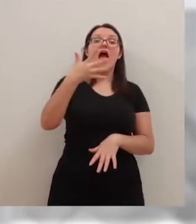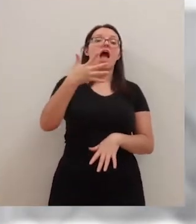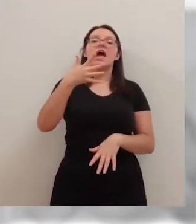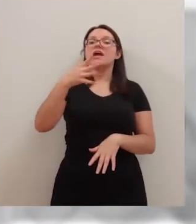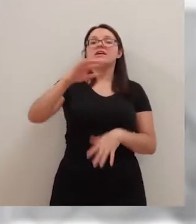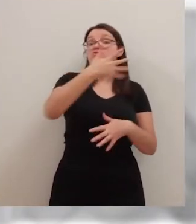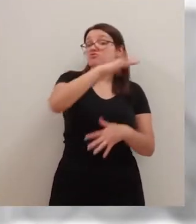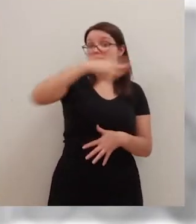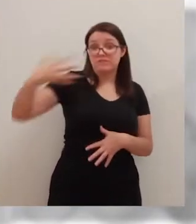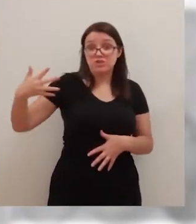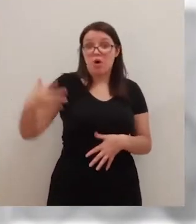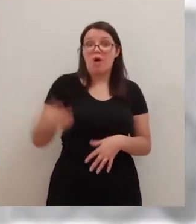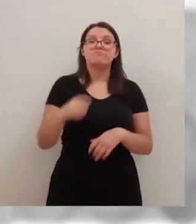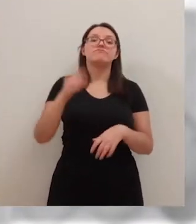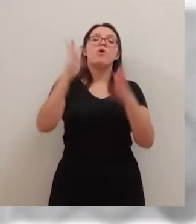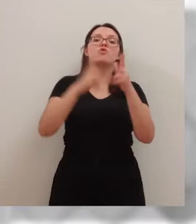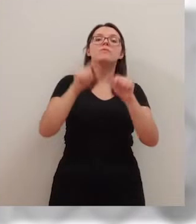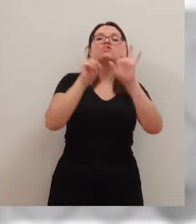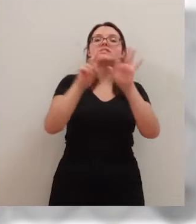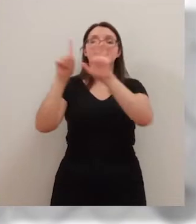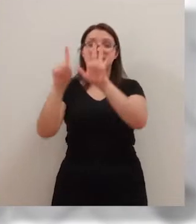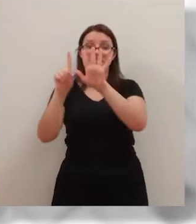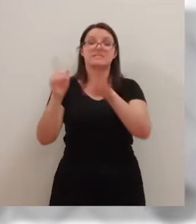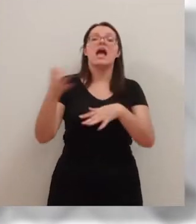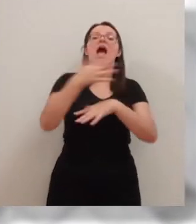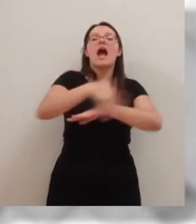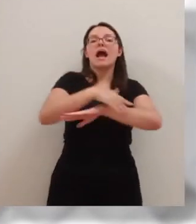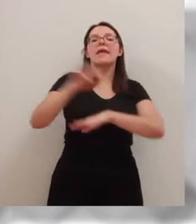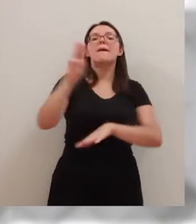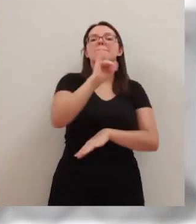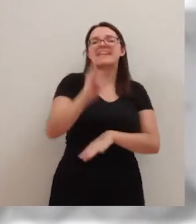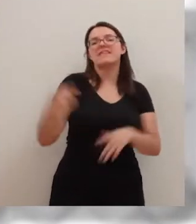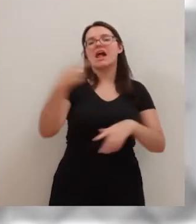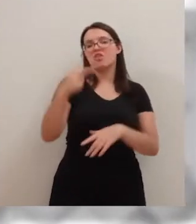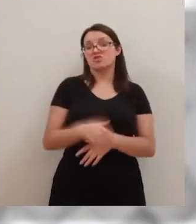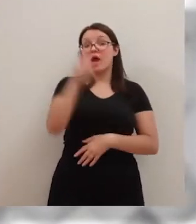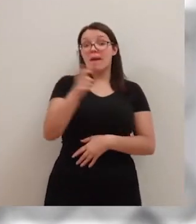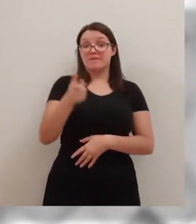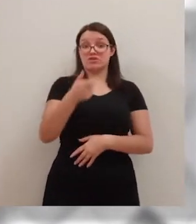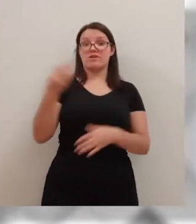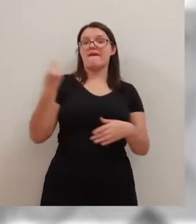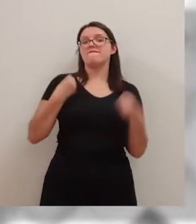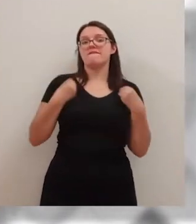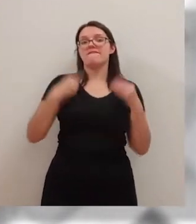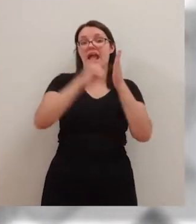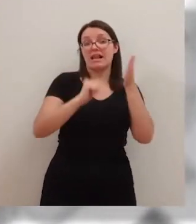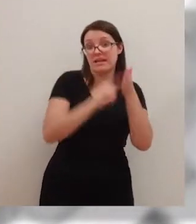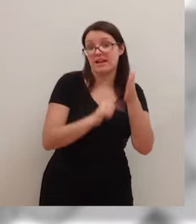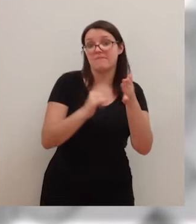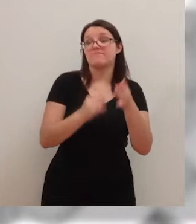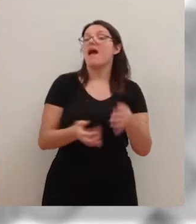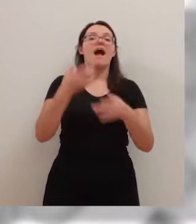número 76 de la calle Pérez Caldos de Logroño. El fallecido vivía de alquiler y la detonación hizo que